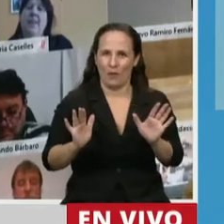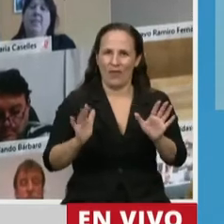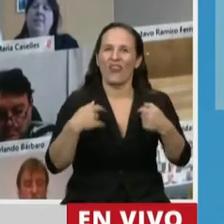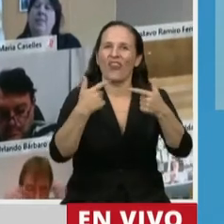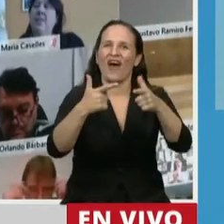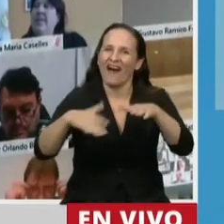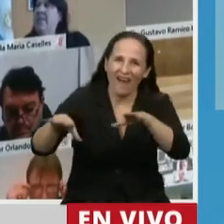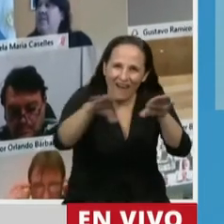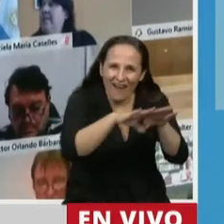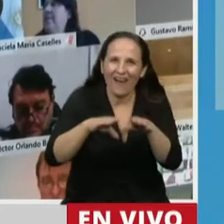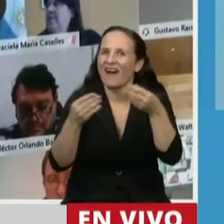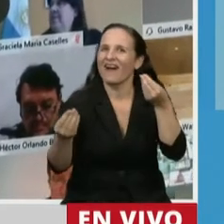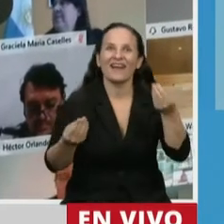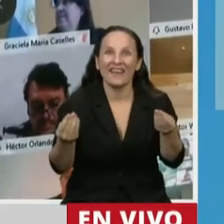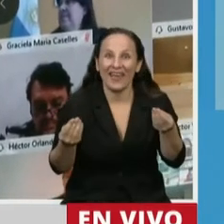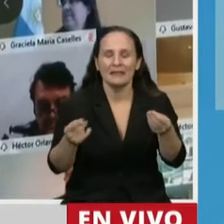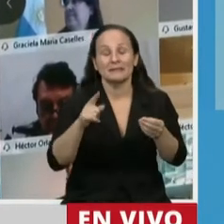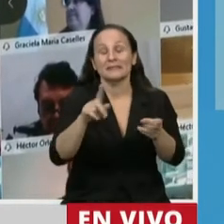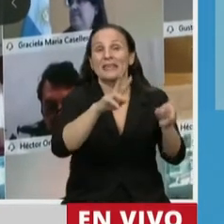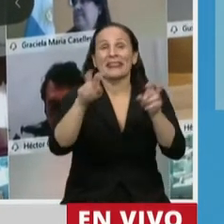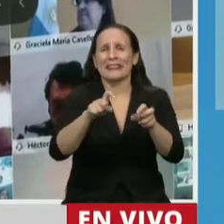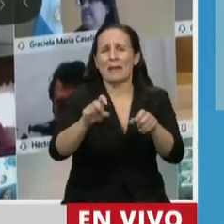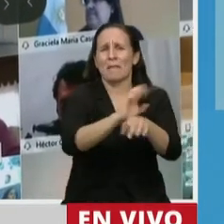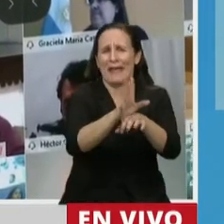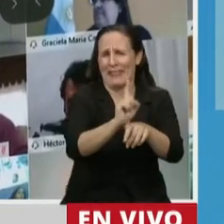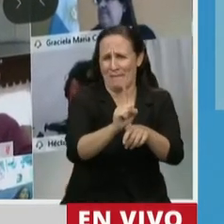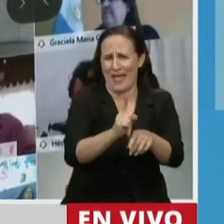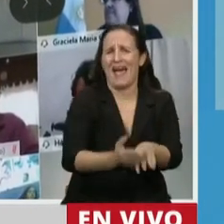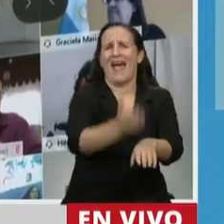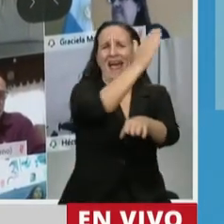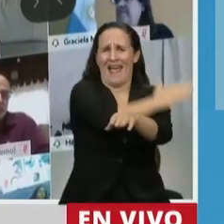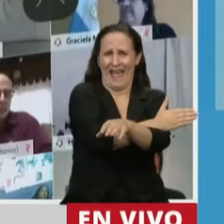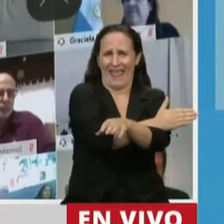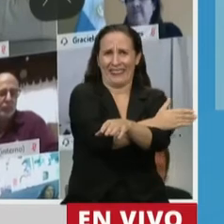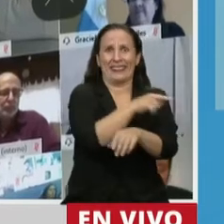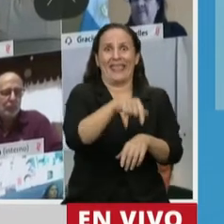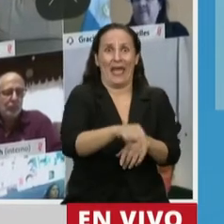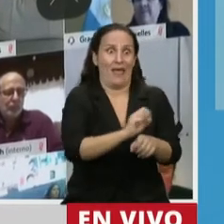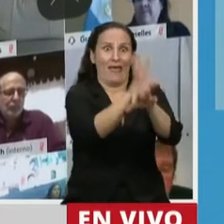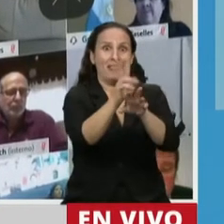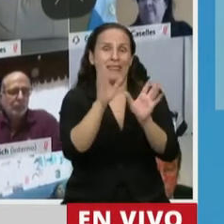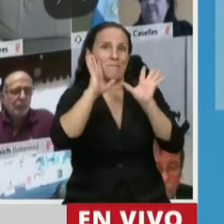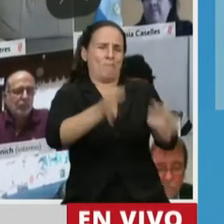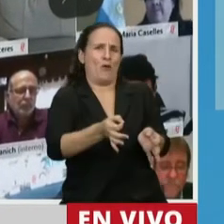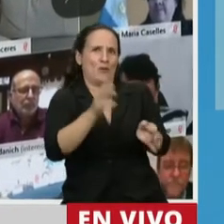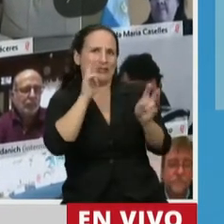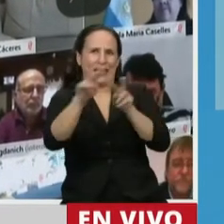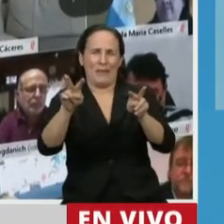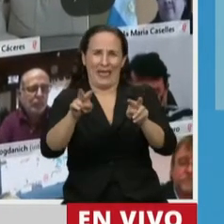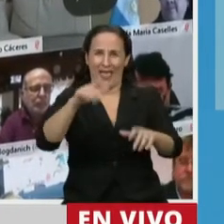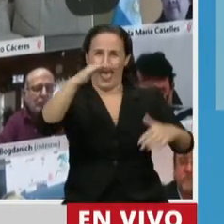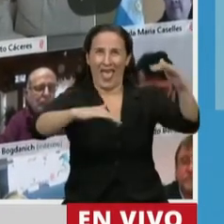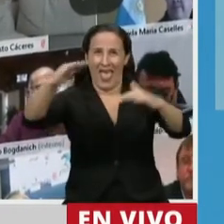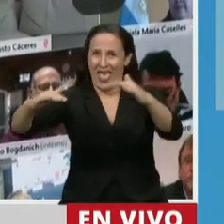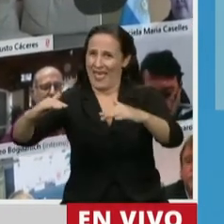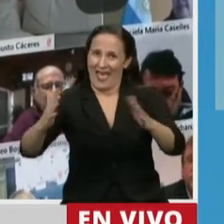un tema que es previo a la pandemia y que la pandemia vino a desnudar. No somos iguales ante